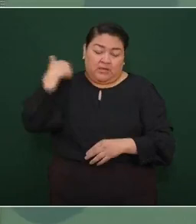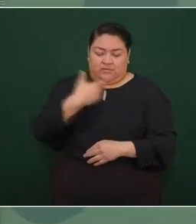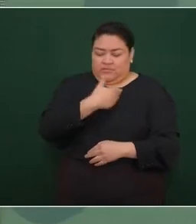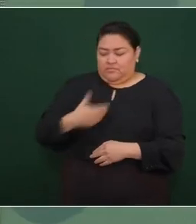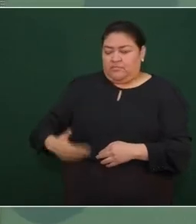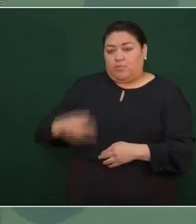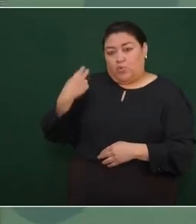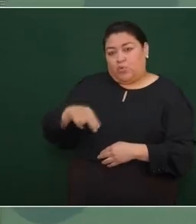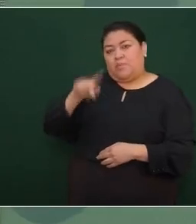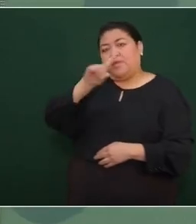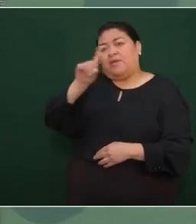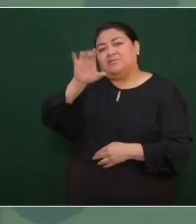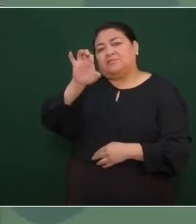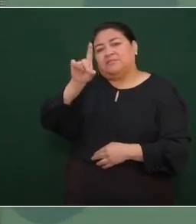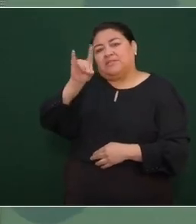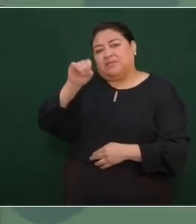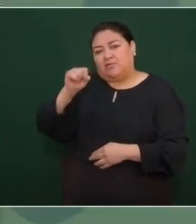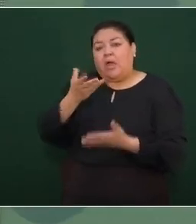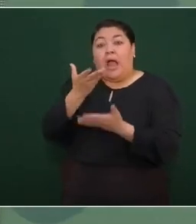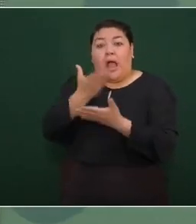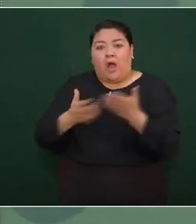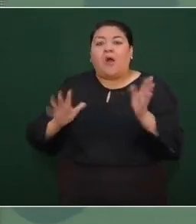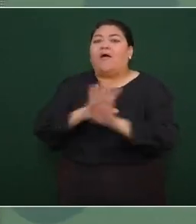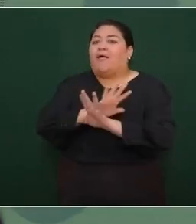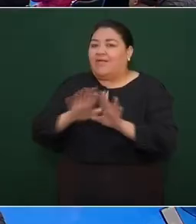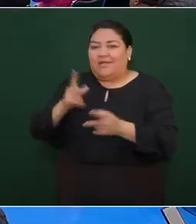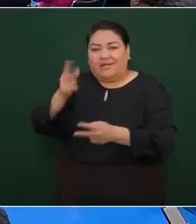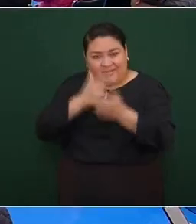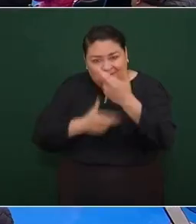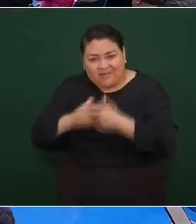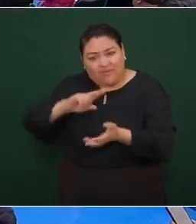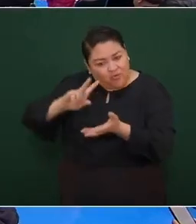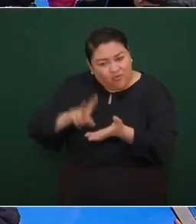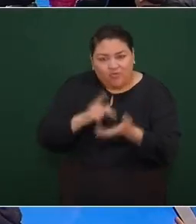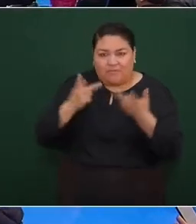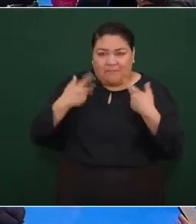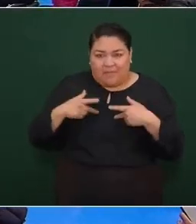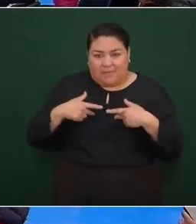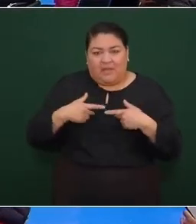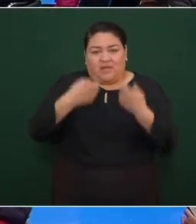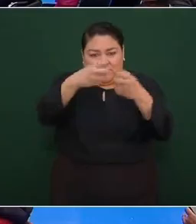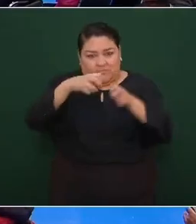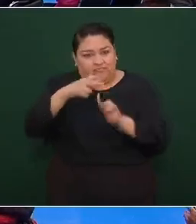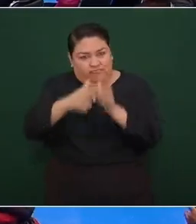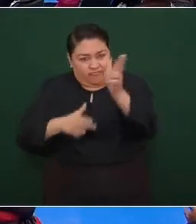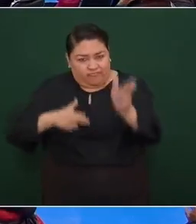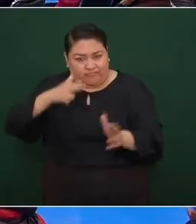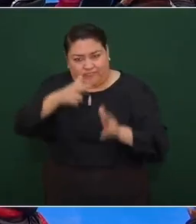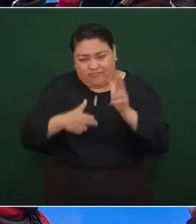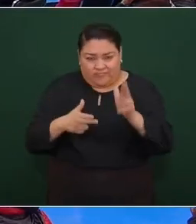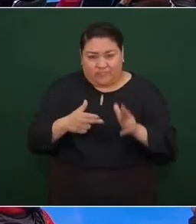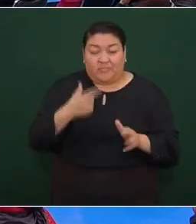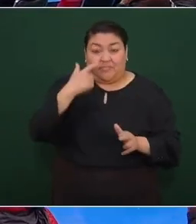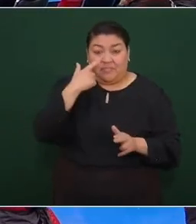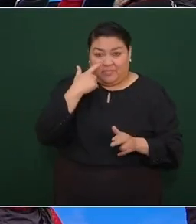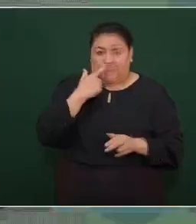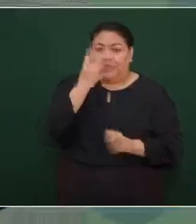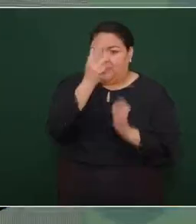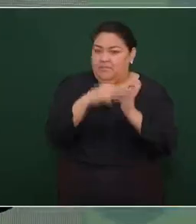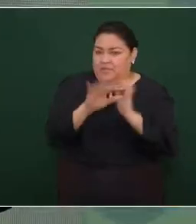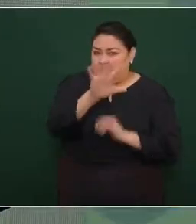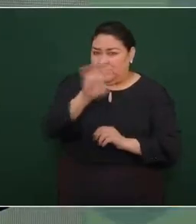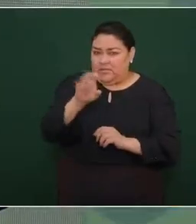kilómetros de trenes de pasajeros pero vamos a dejar la reserva de los 18 mil